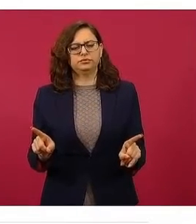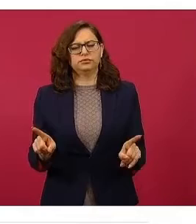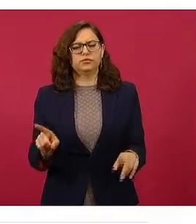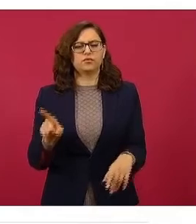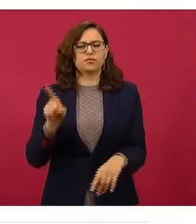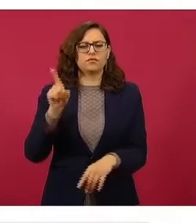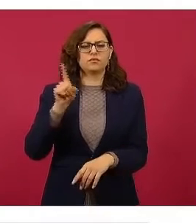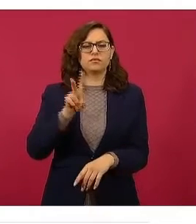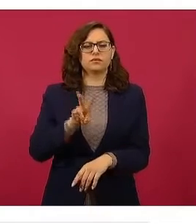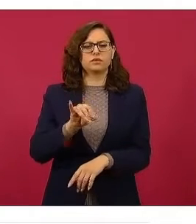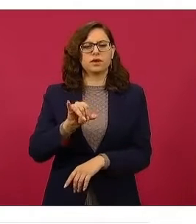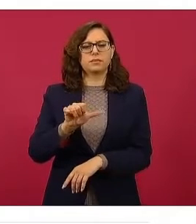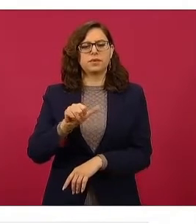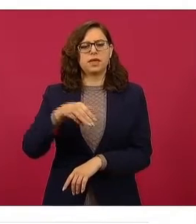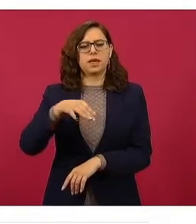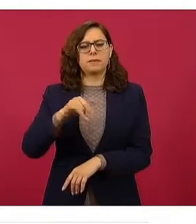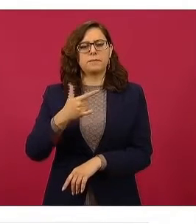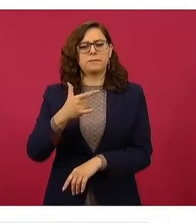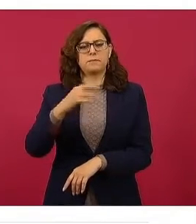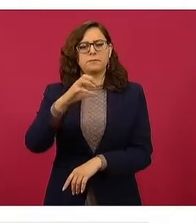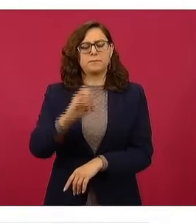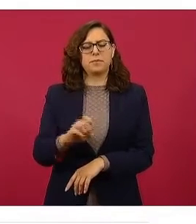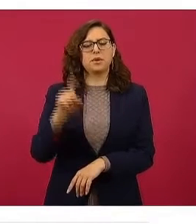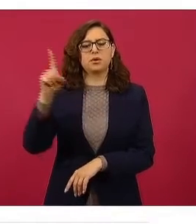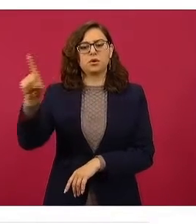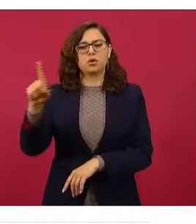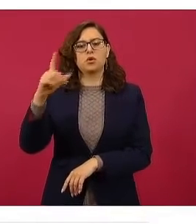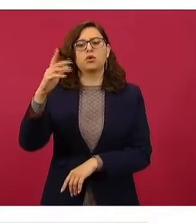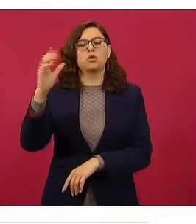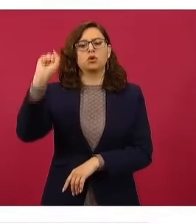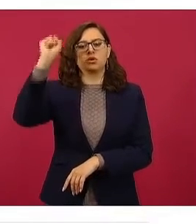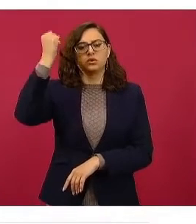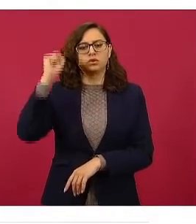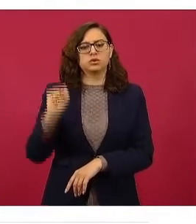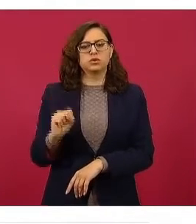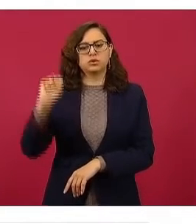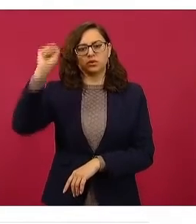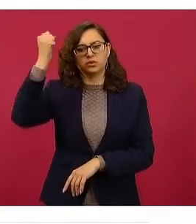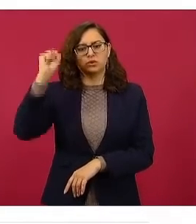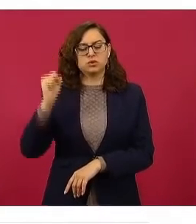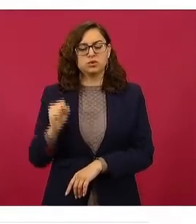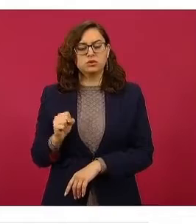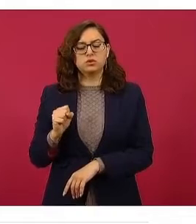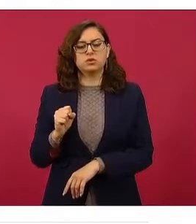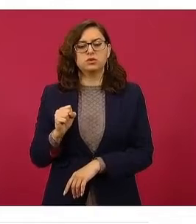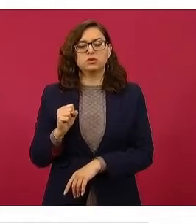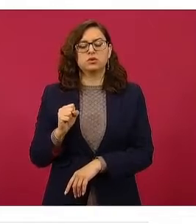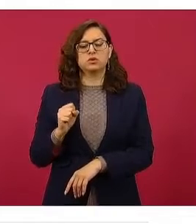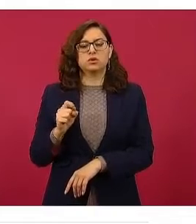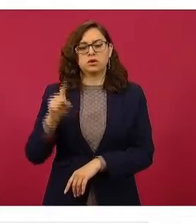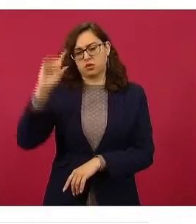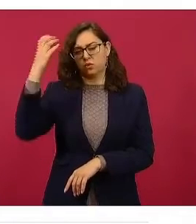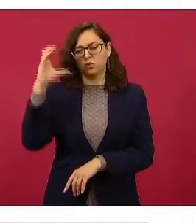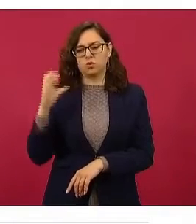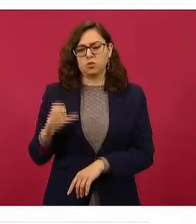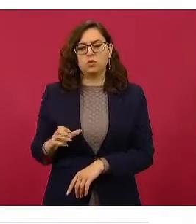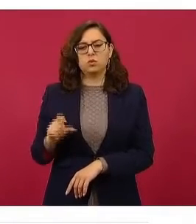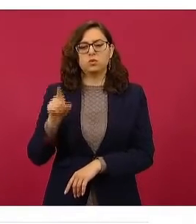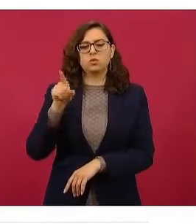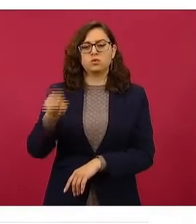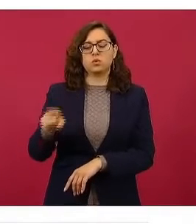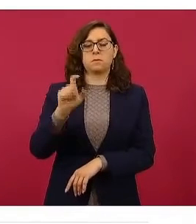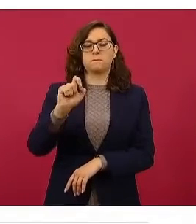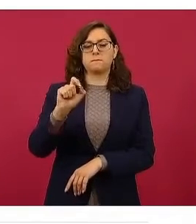Culiacán, Sinaloa, 20.99